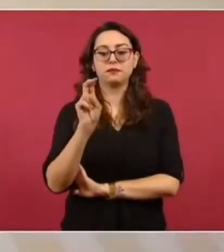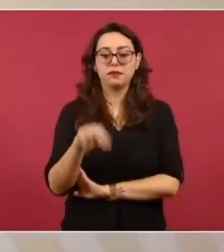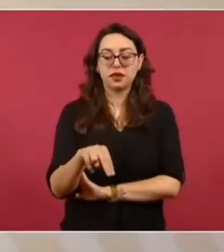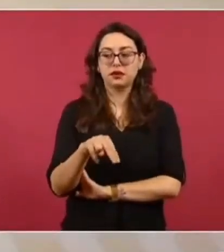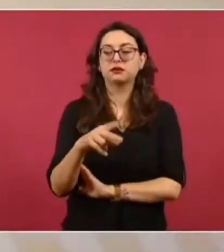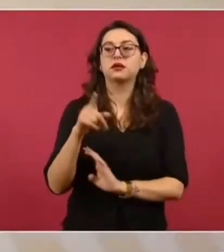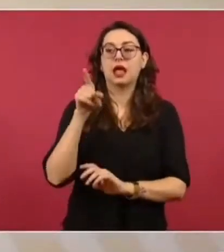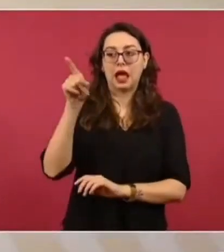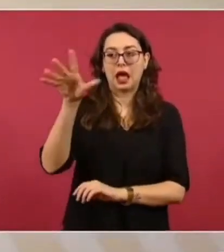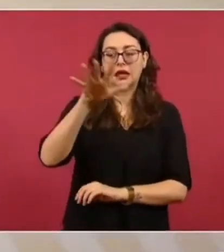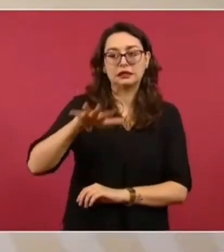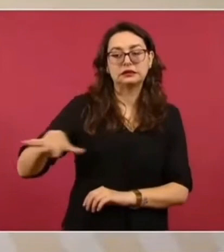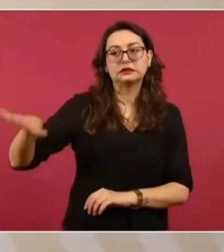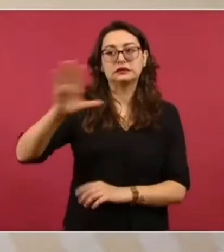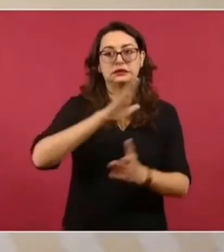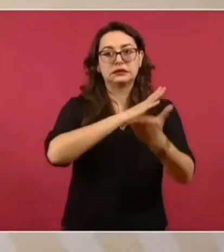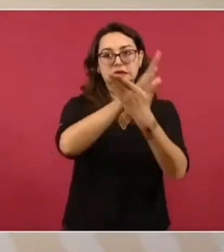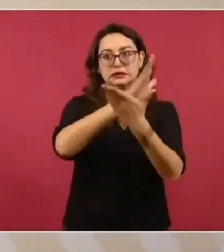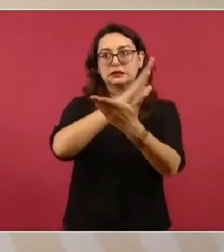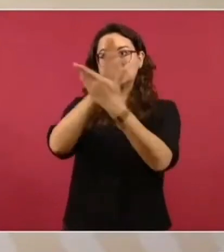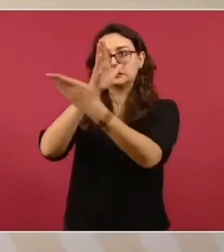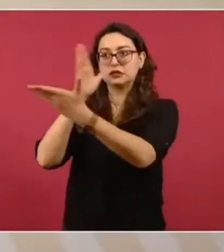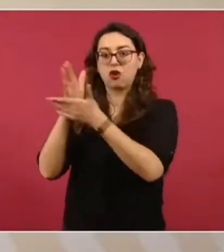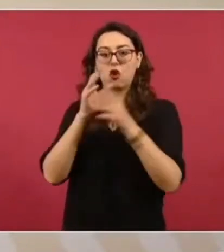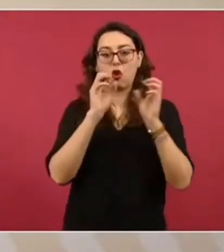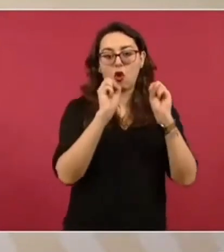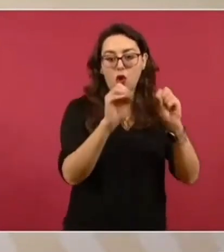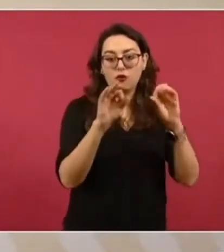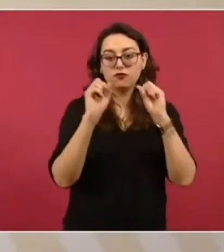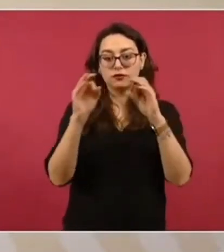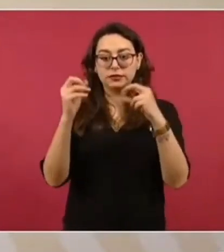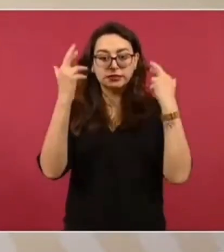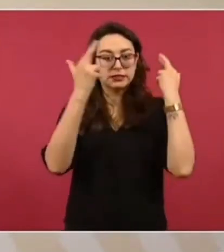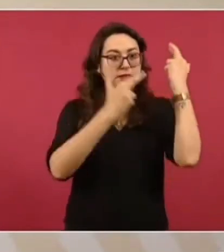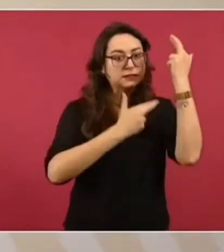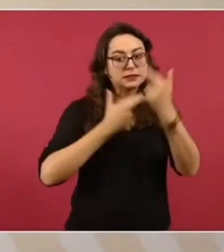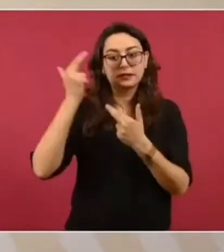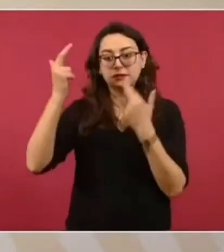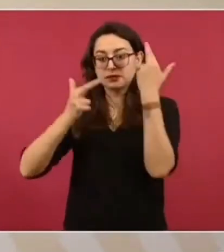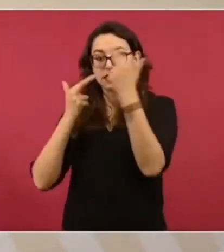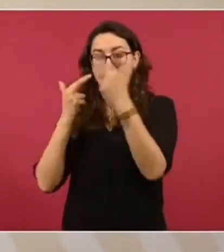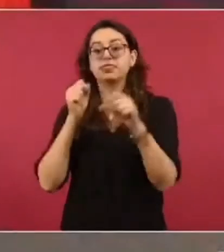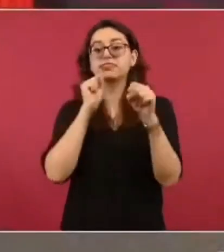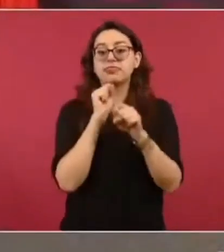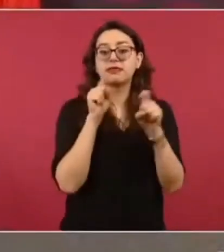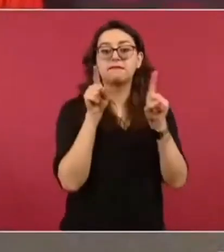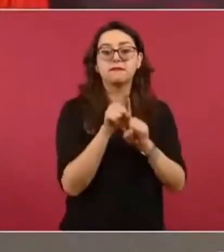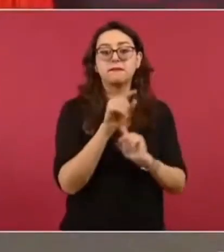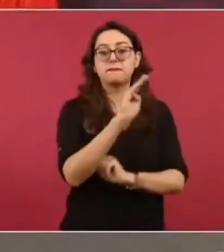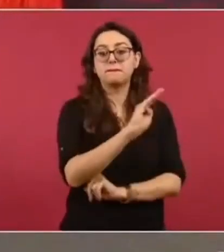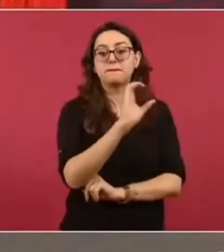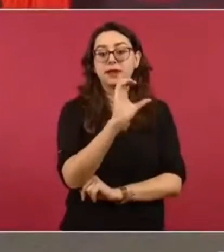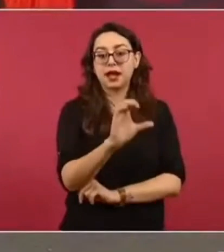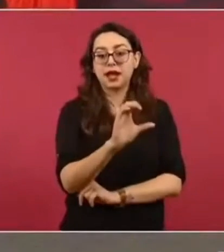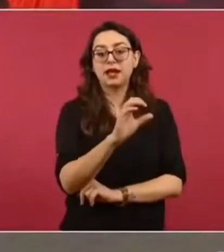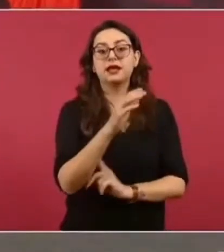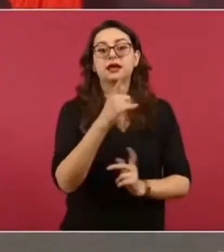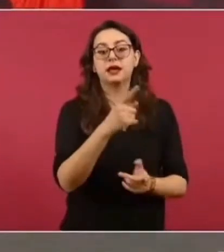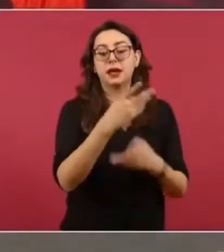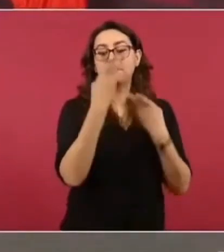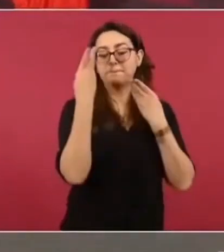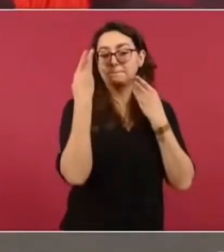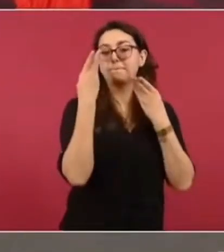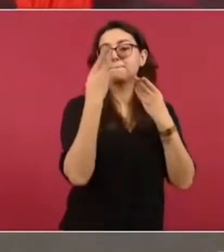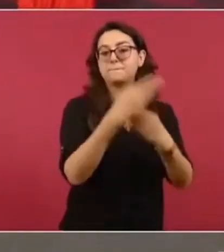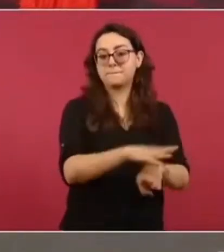California se están estableciendo sucursales del Banco